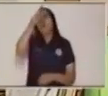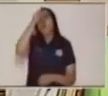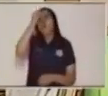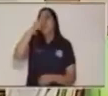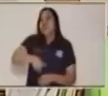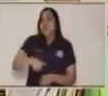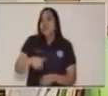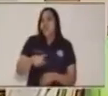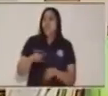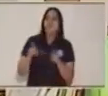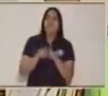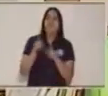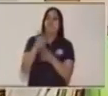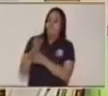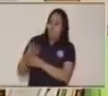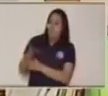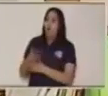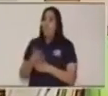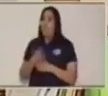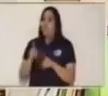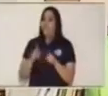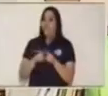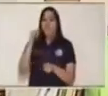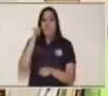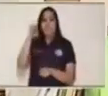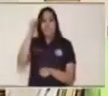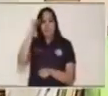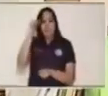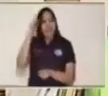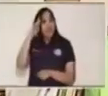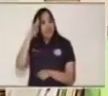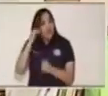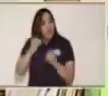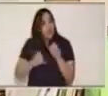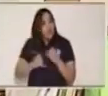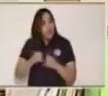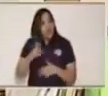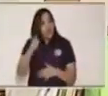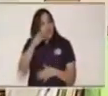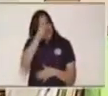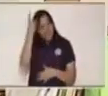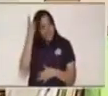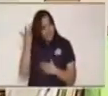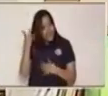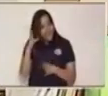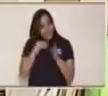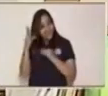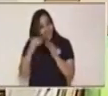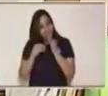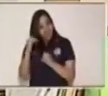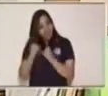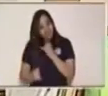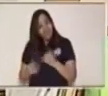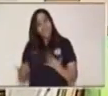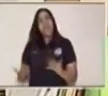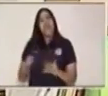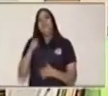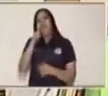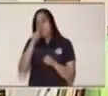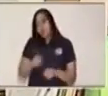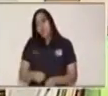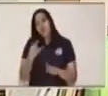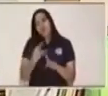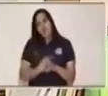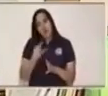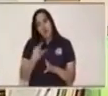Compártelo con un adulto. Recuerda al final la tarea que tienes, tienes que conversar con él y al final de la conversación puedes utilizar